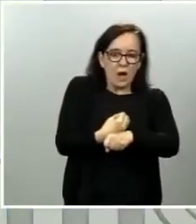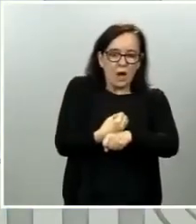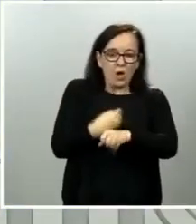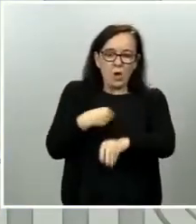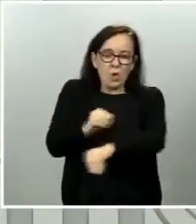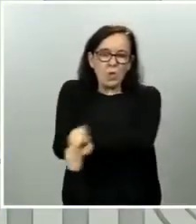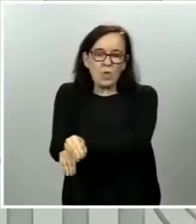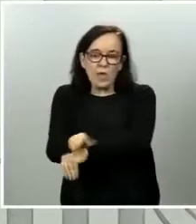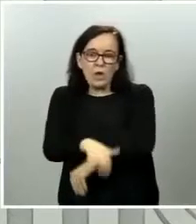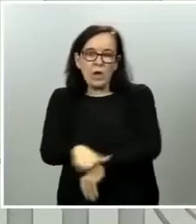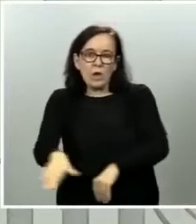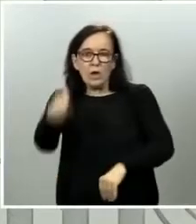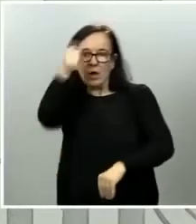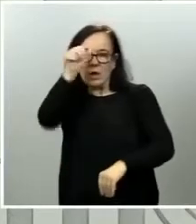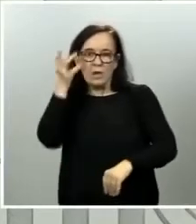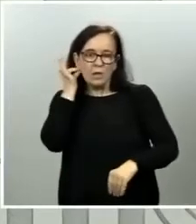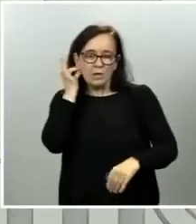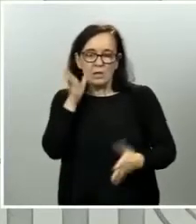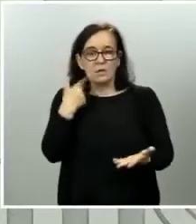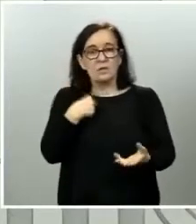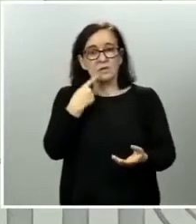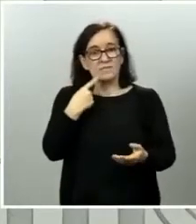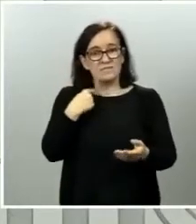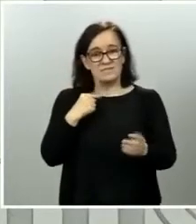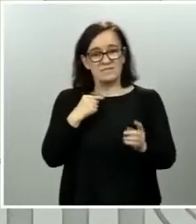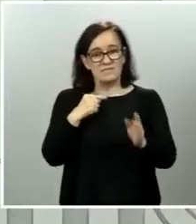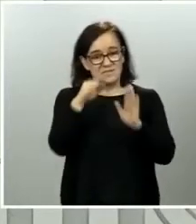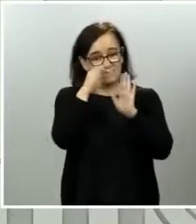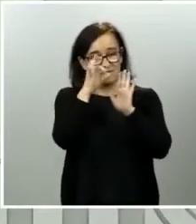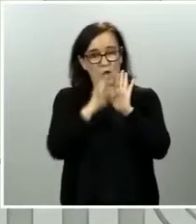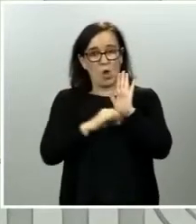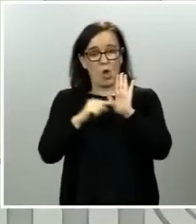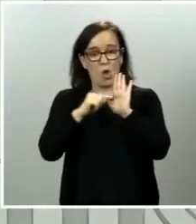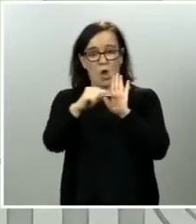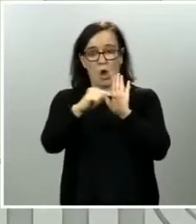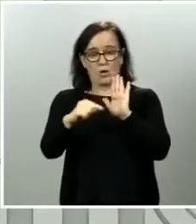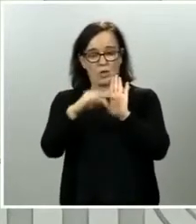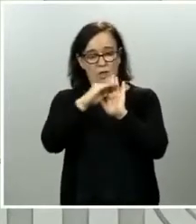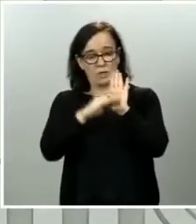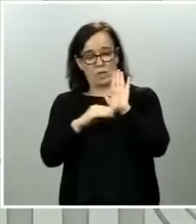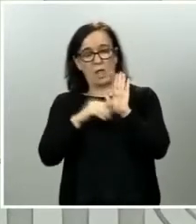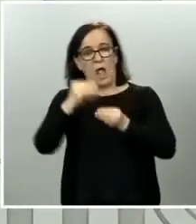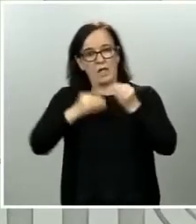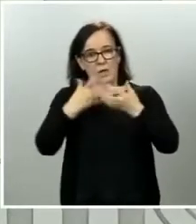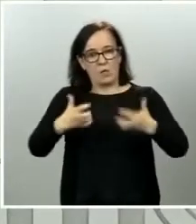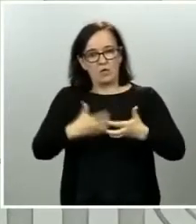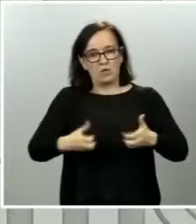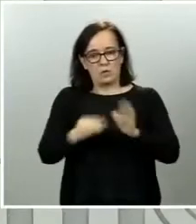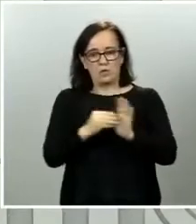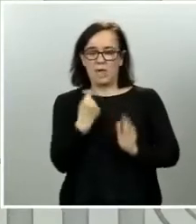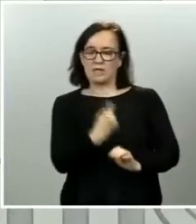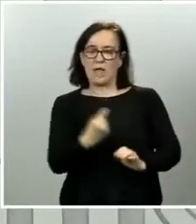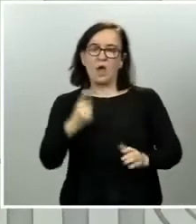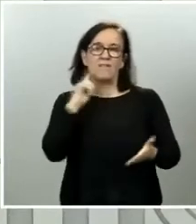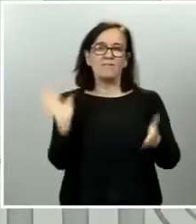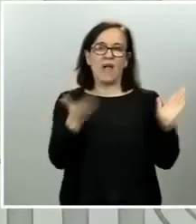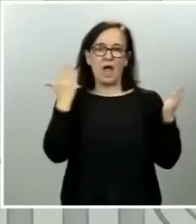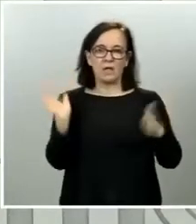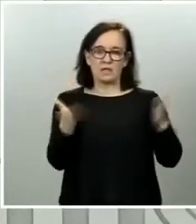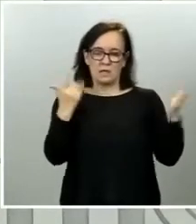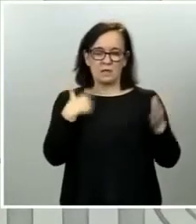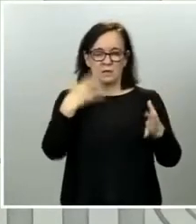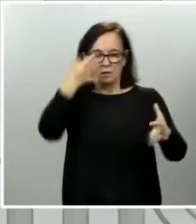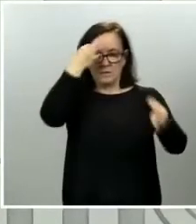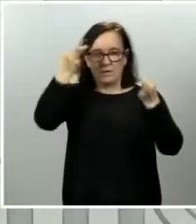me remito a las órdenes que en su momento dictaremos para cada una de las fases en que concretaremos todas estas